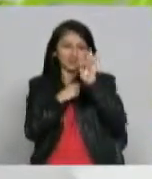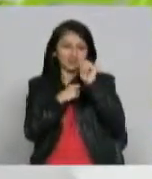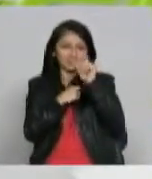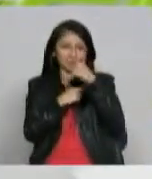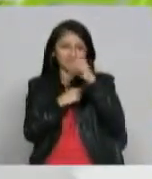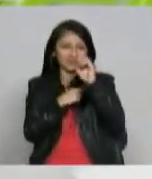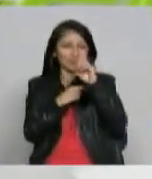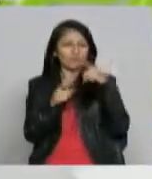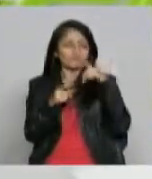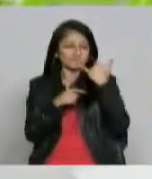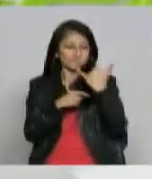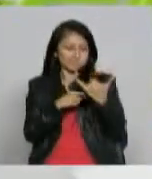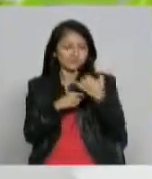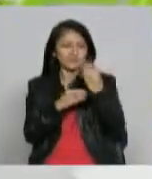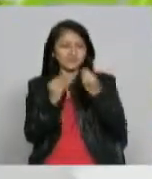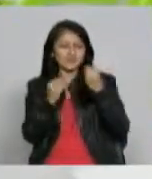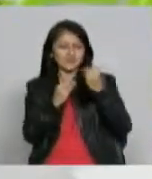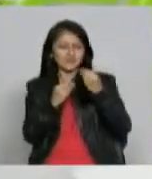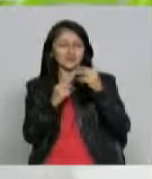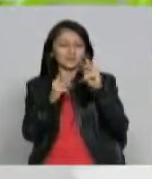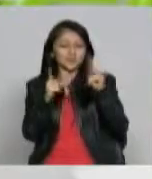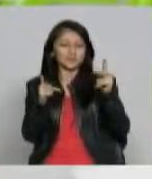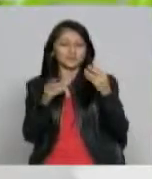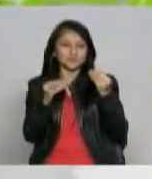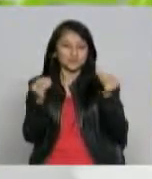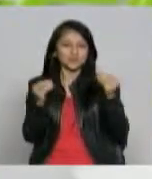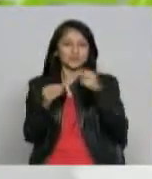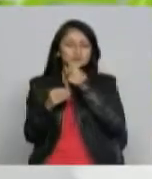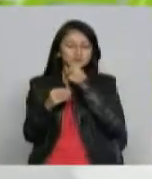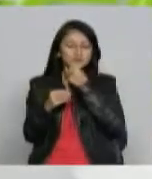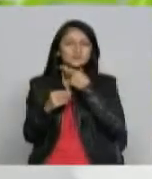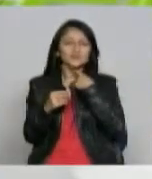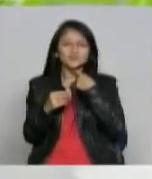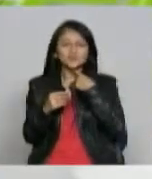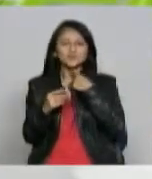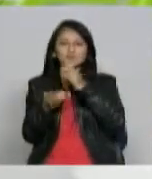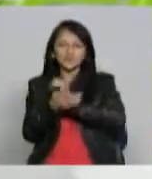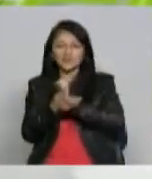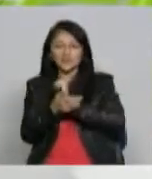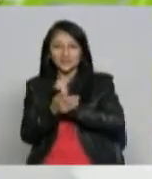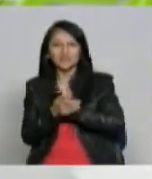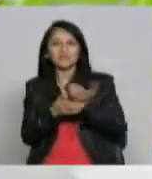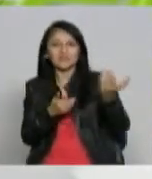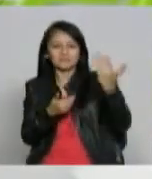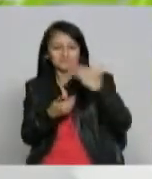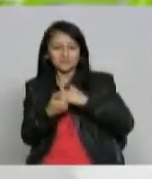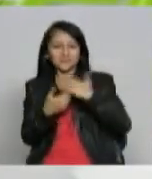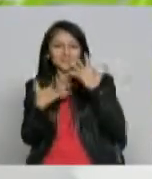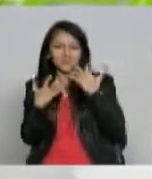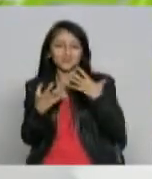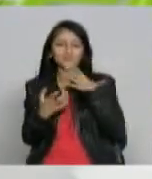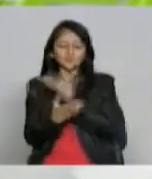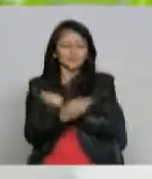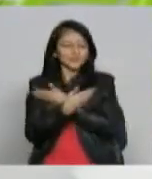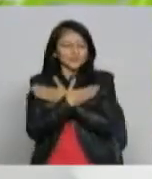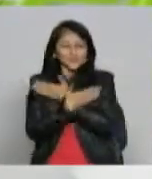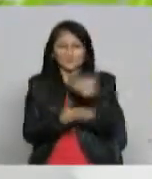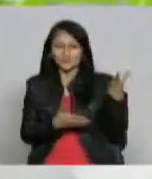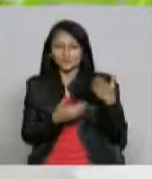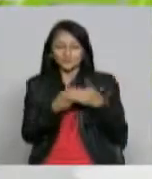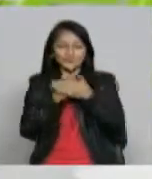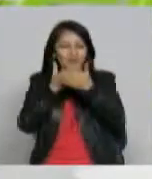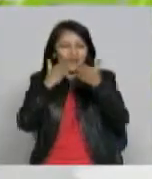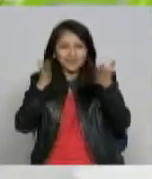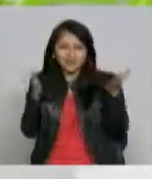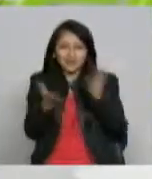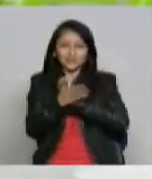y como siempre lo hemos dicho y es un mensaje del gerente desde que comenzó esta gestión es un canal de puertas abiertas lo mismo para el Tolima lo